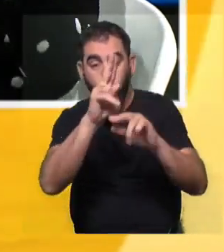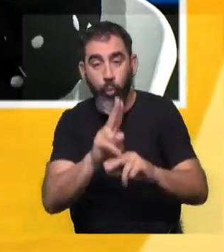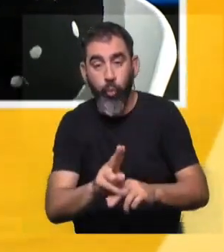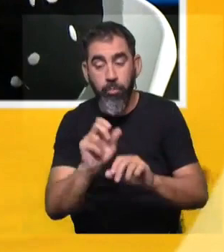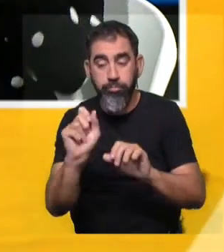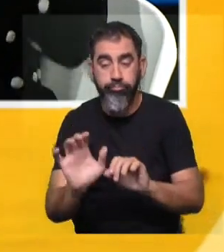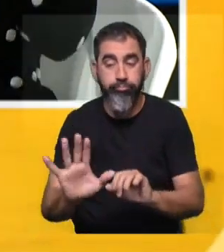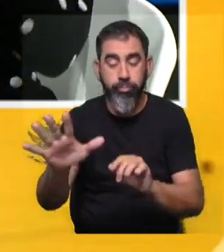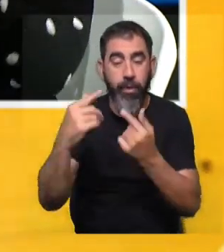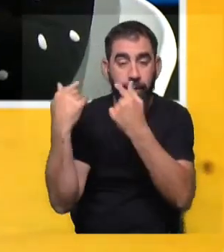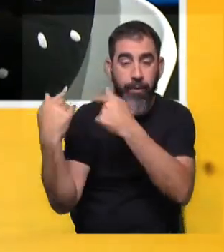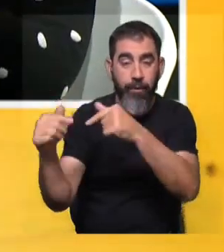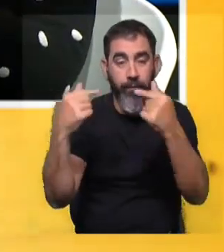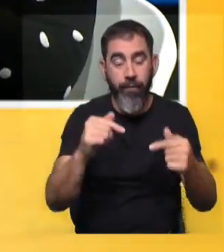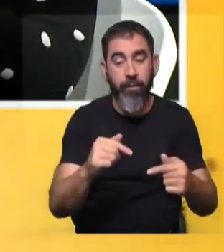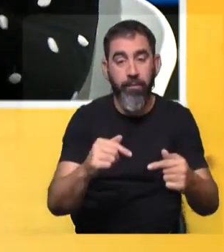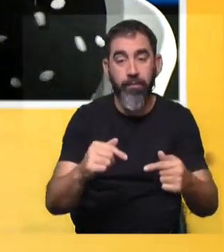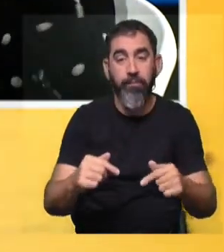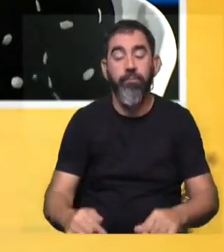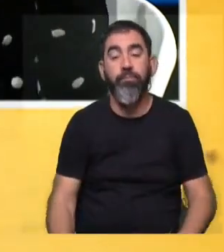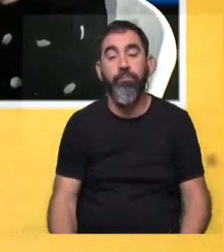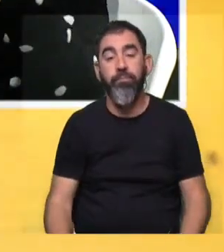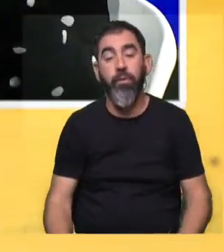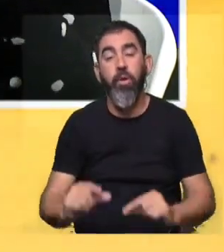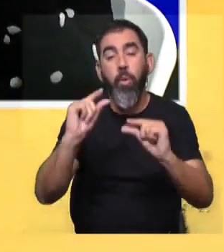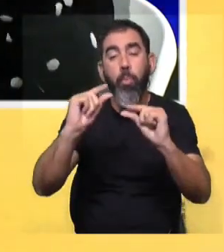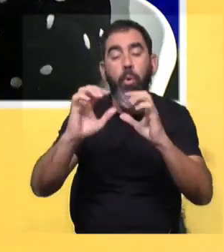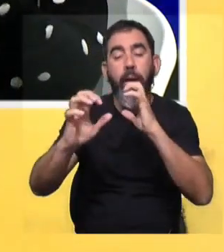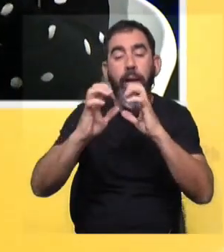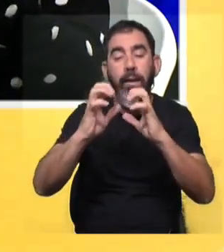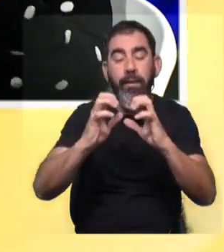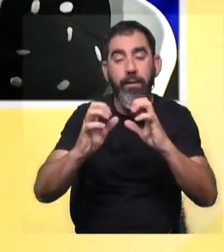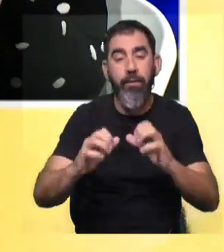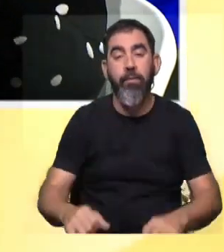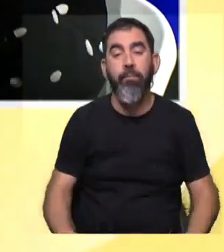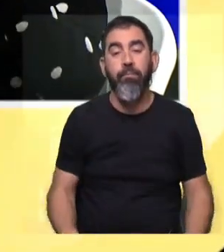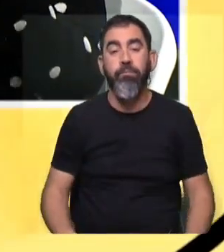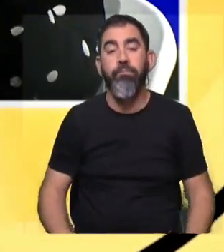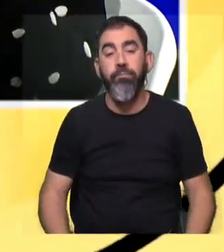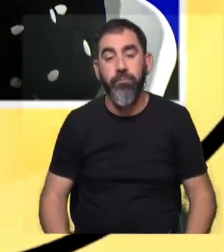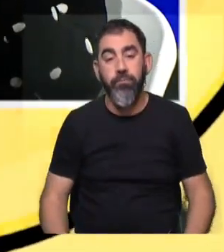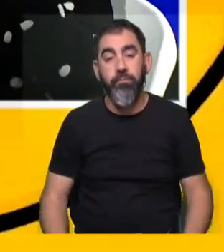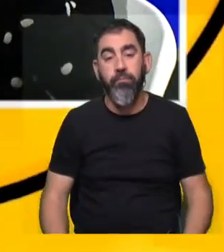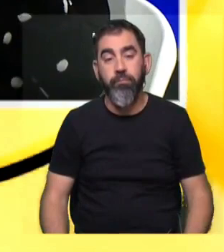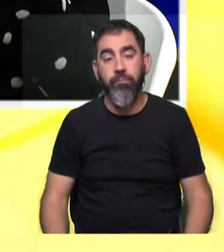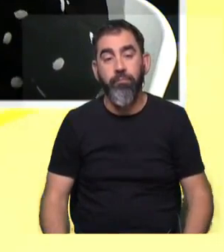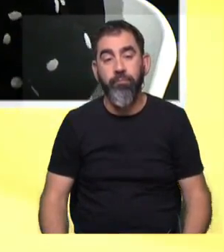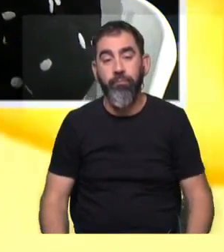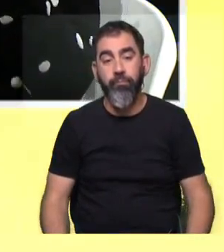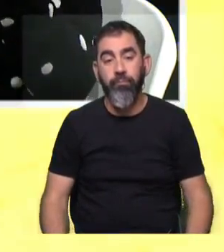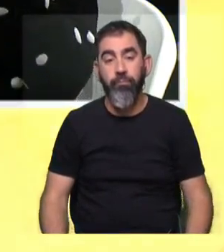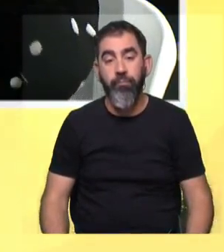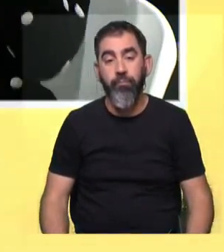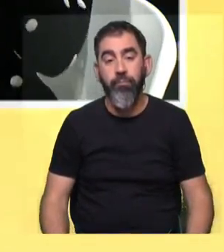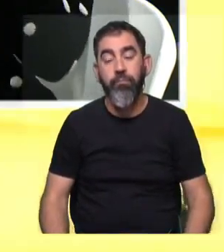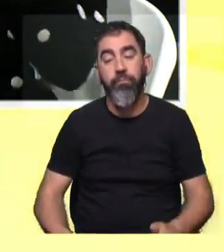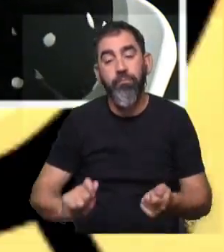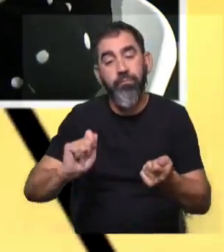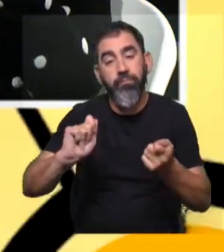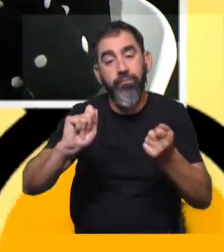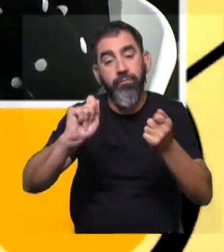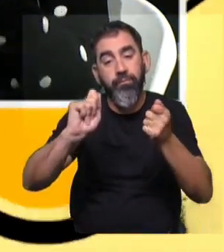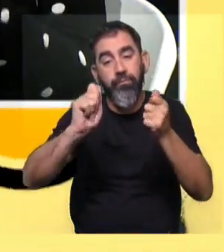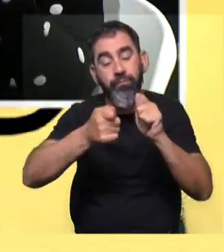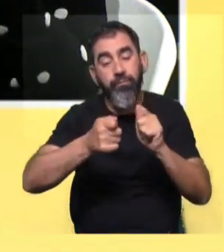tiene sus particularidades, vuelta es un tubo de baja energía. Y lo que hemos estado trabajando es, de alguna manera, modificar los